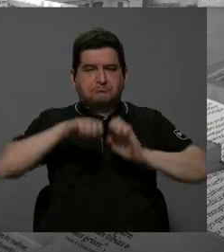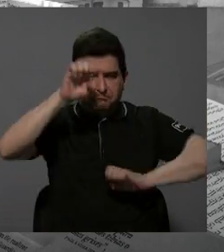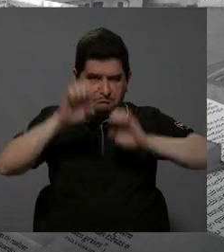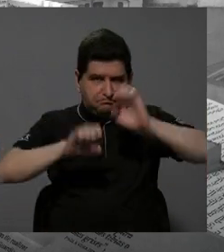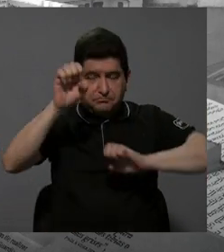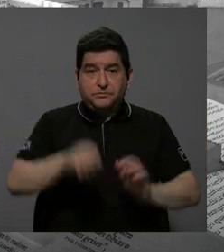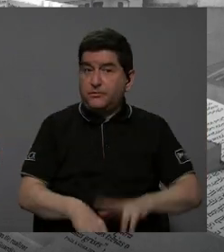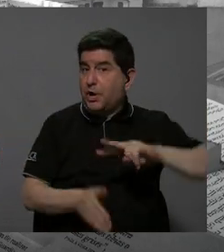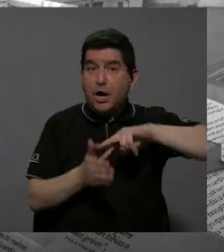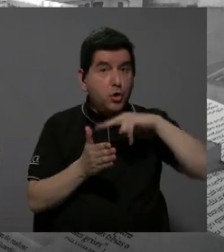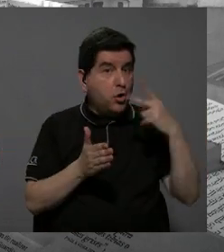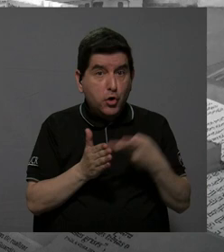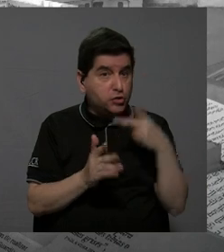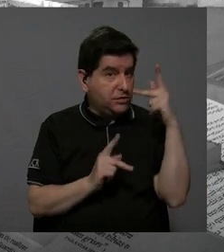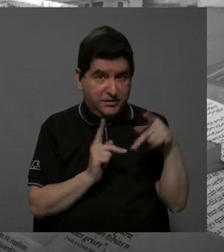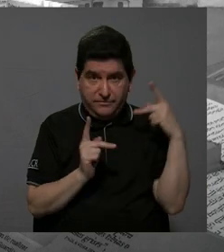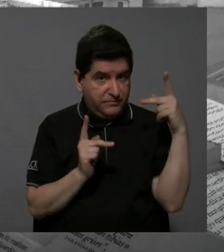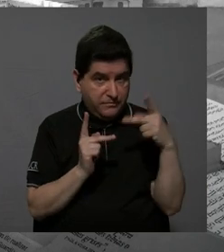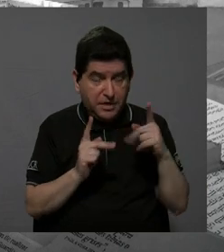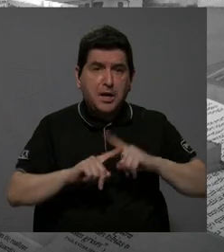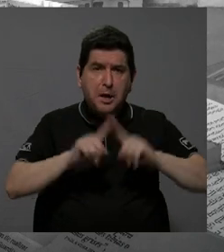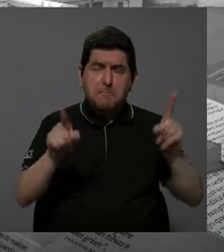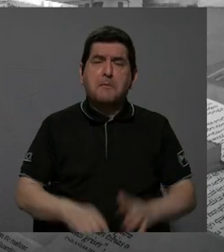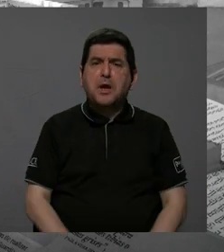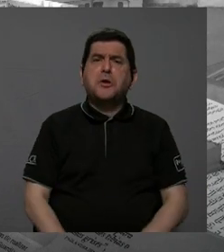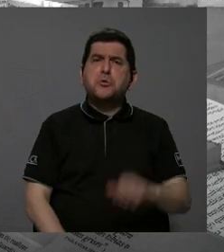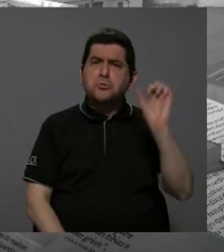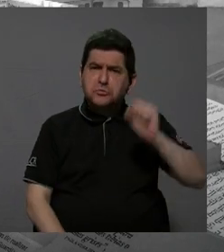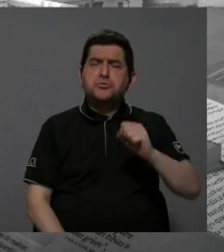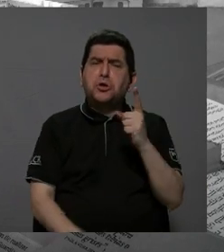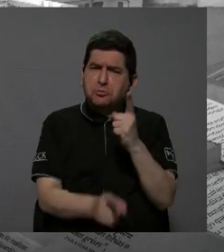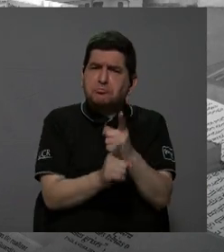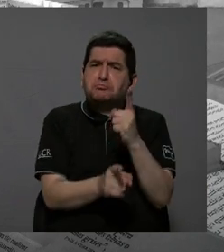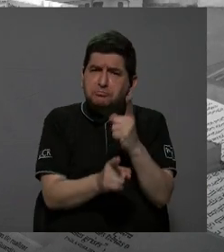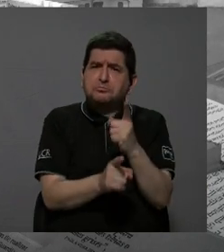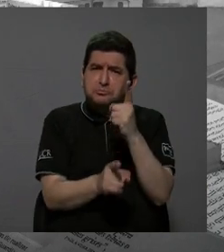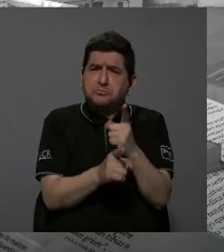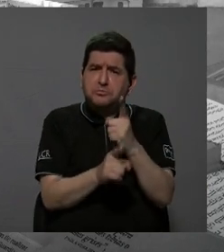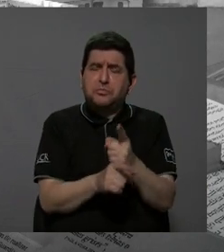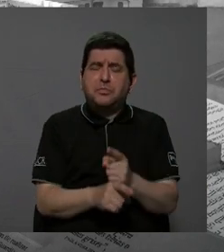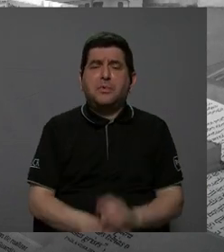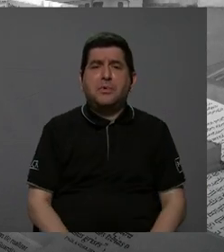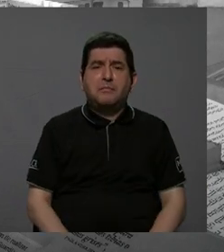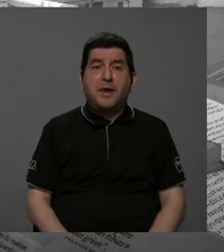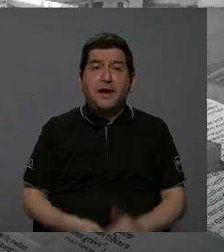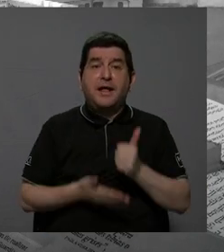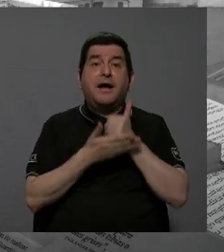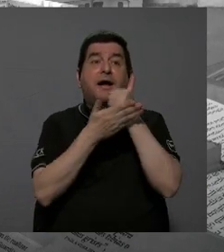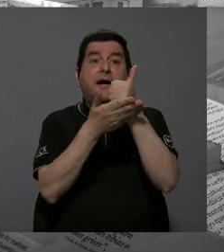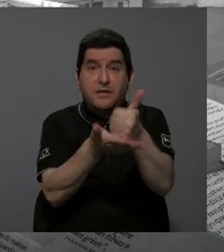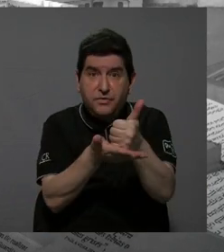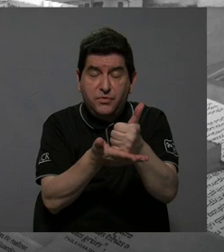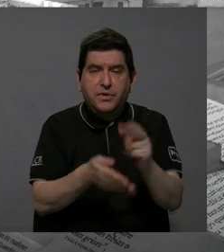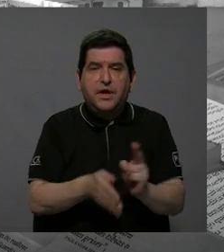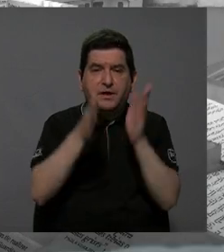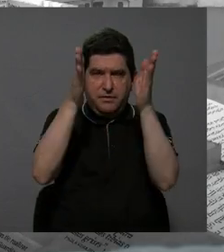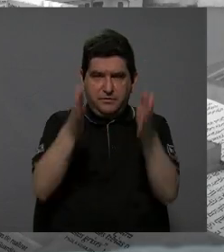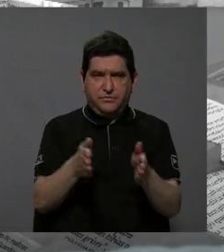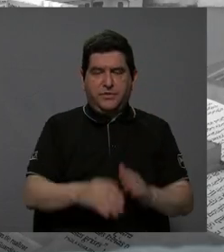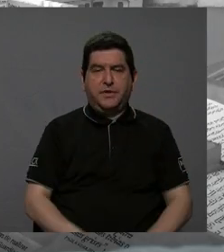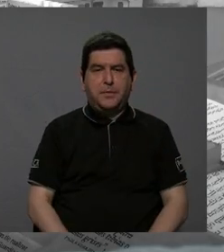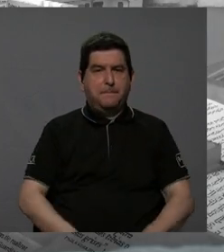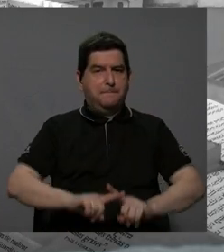lo cual no significa que es perfecta, pero sí es bastante adecuada para servir de guía para el usuario.